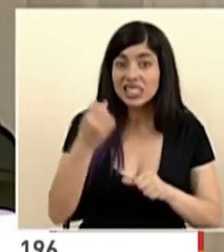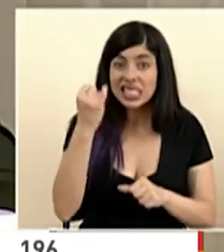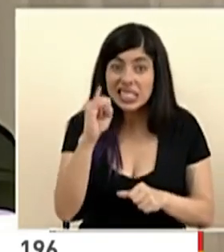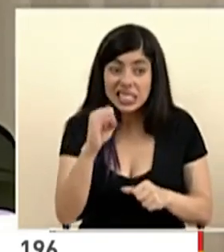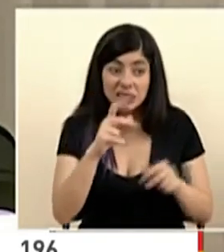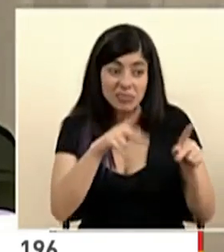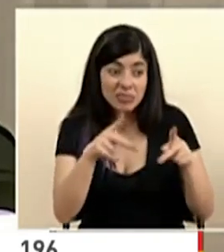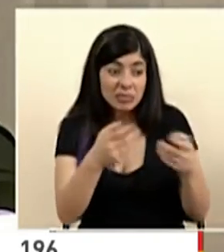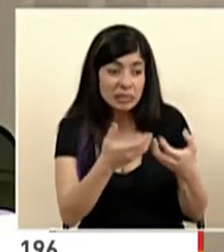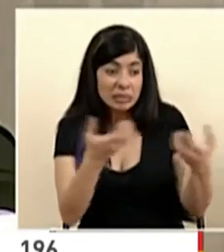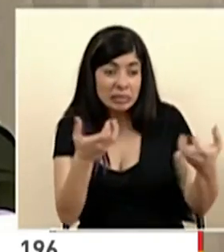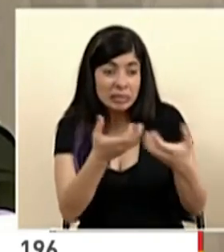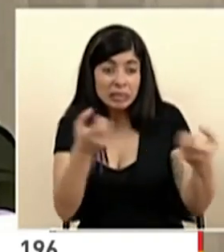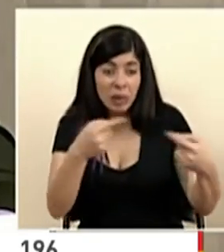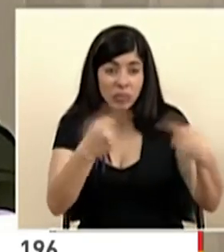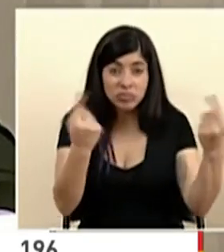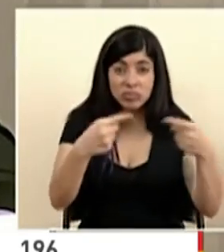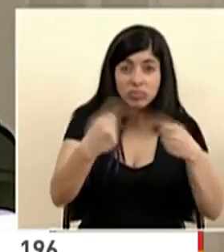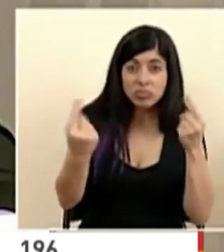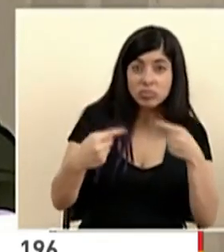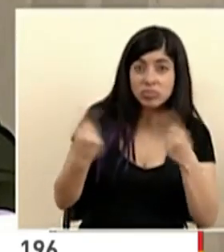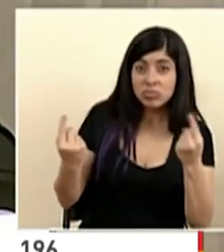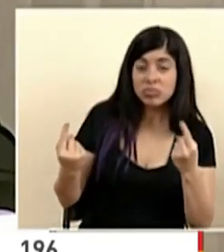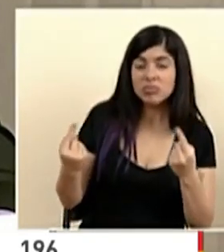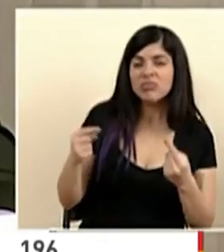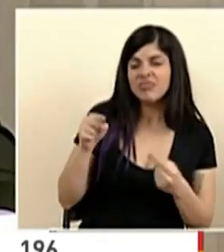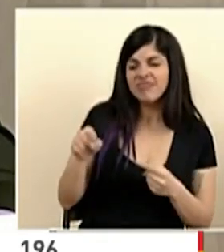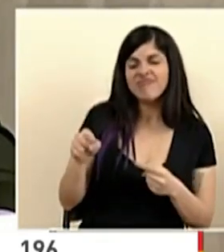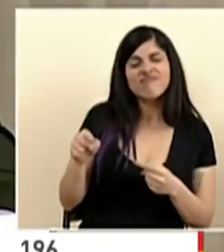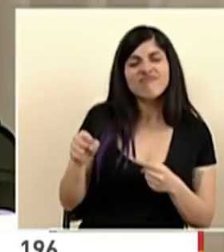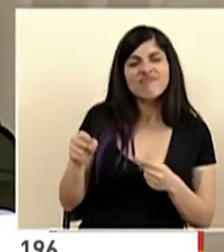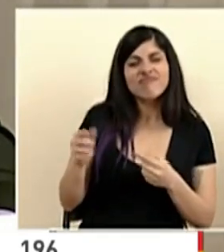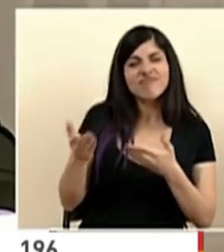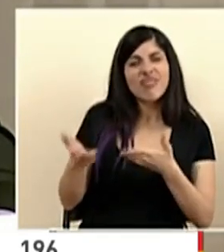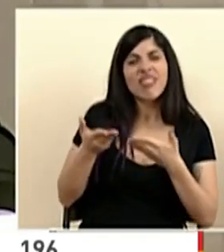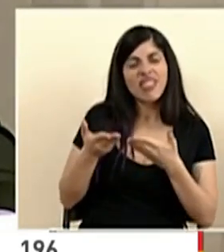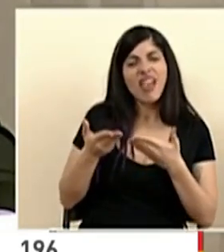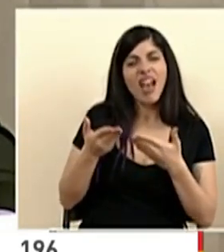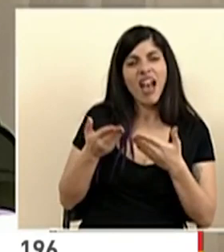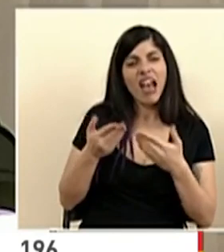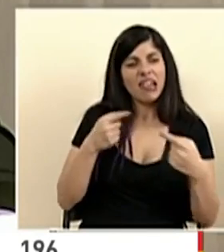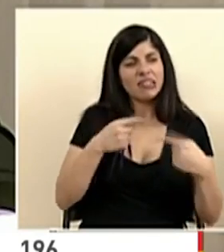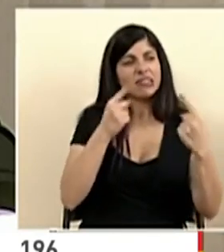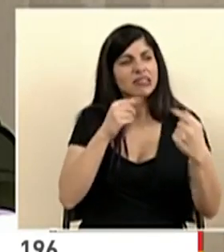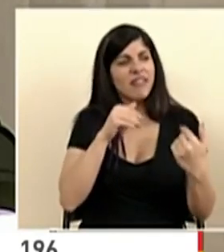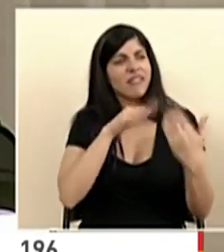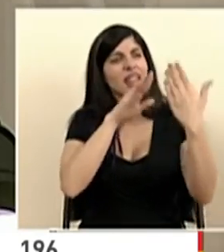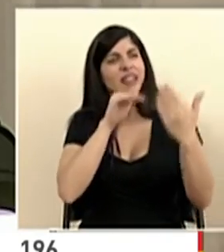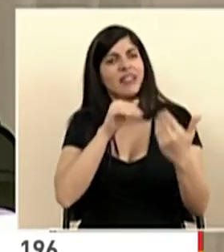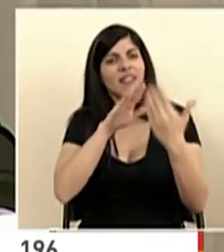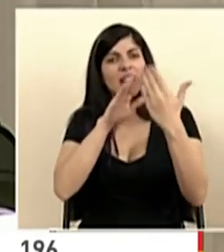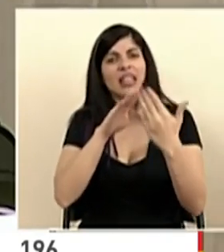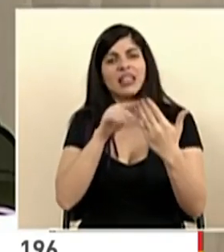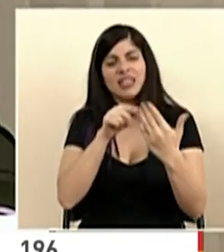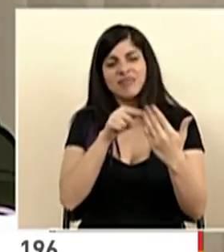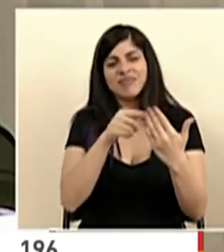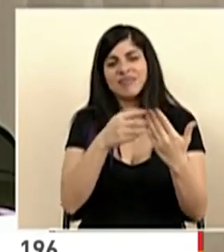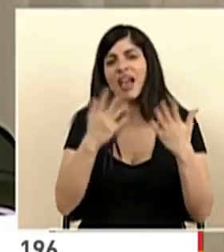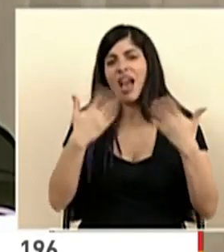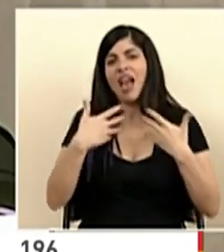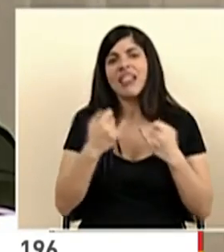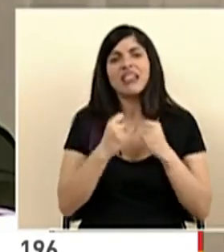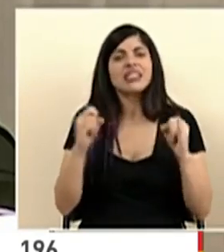división polarización eso lo que va a hacer es enfrentarnos entre nosotros y quedaremos